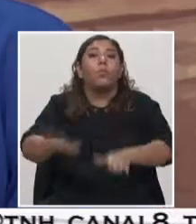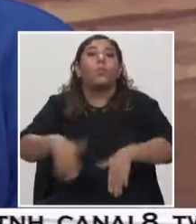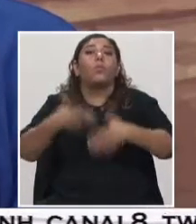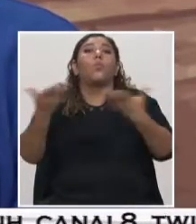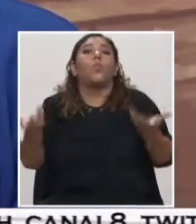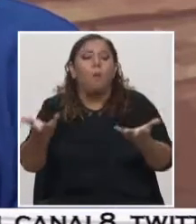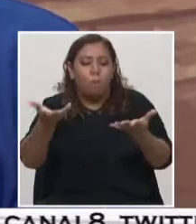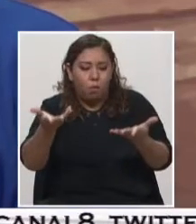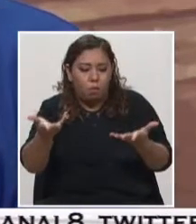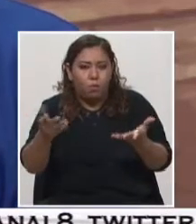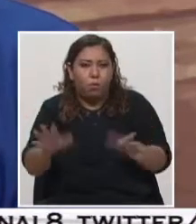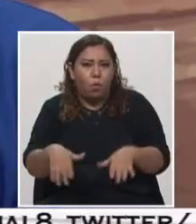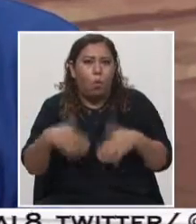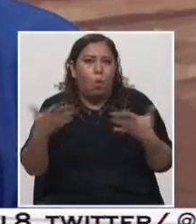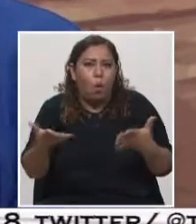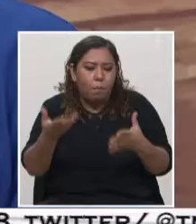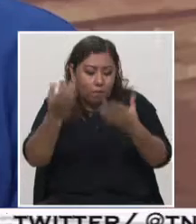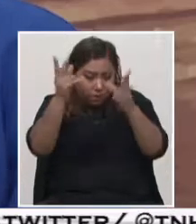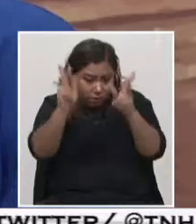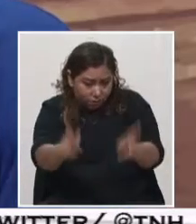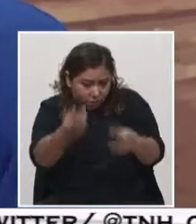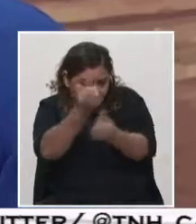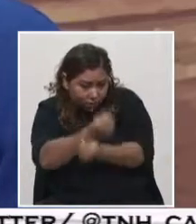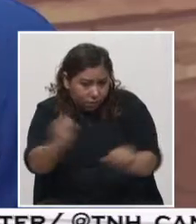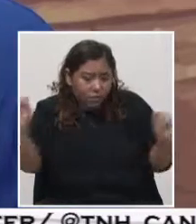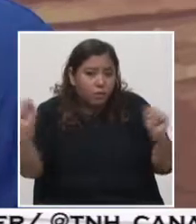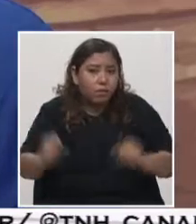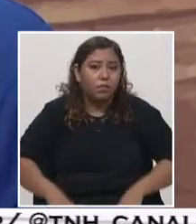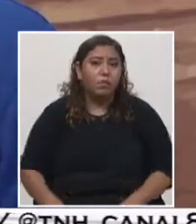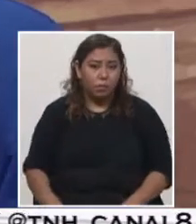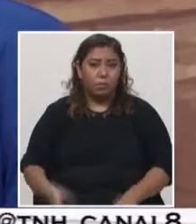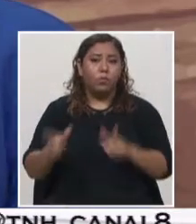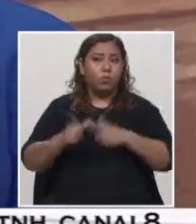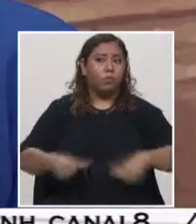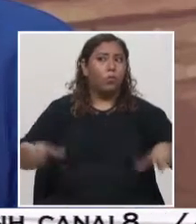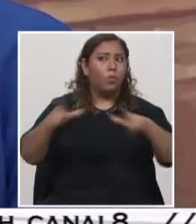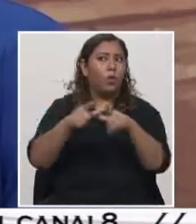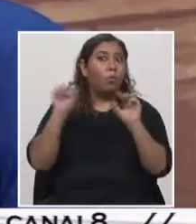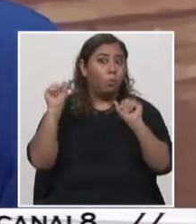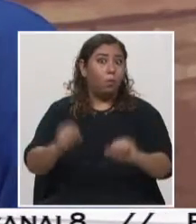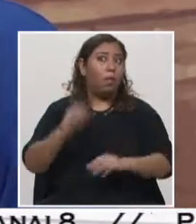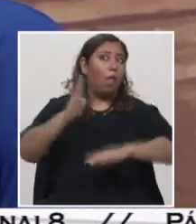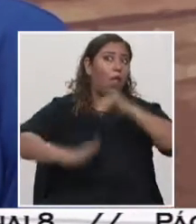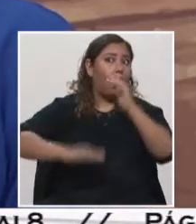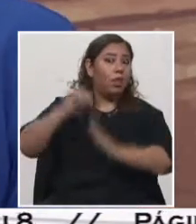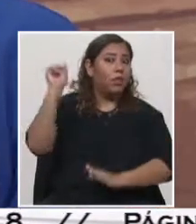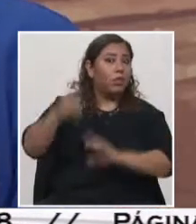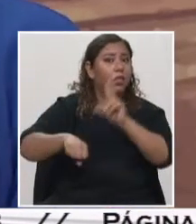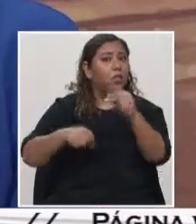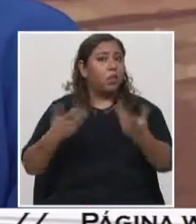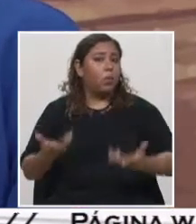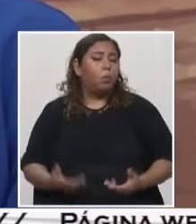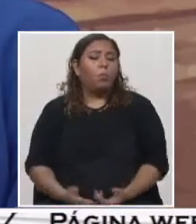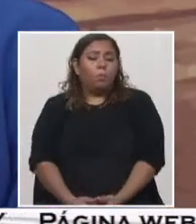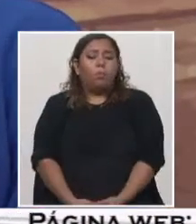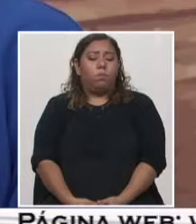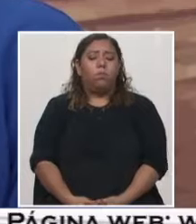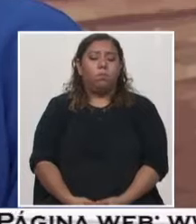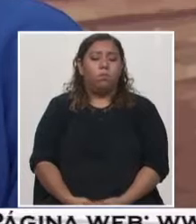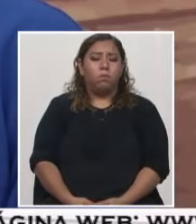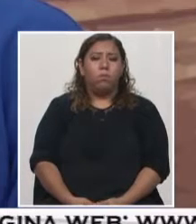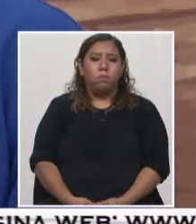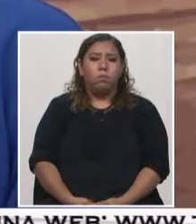como usted lo mencionaba, la determinación de fallas y el lugar exacto para construir o no exacto para construir. En la parte